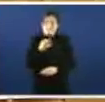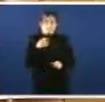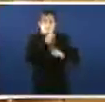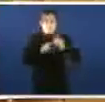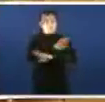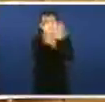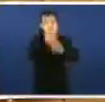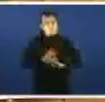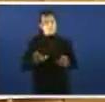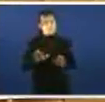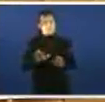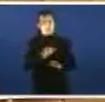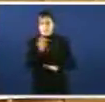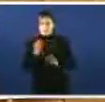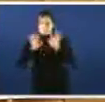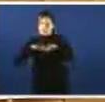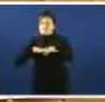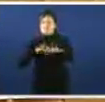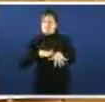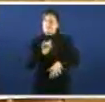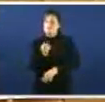e manifesta a inacción é porque non se resolven